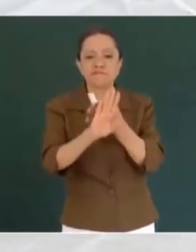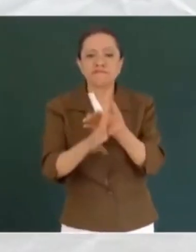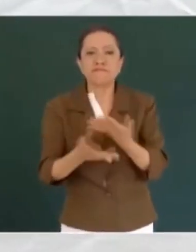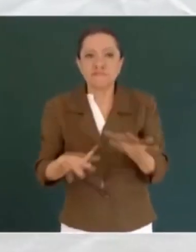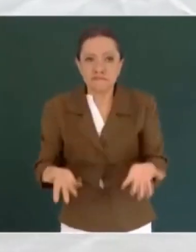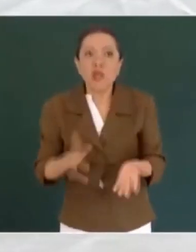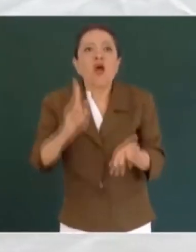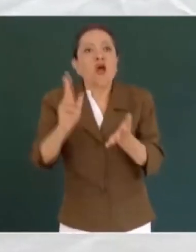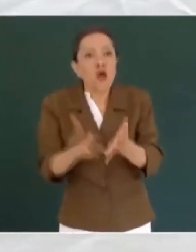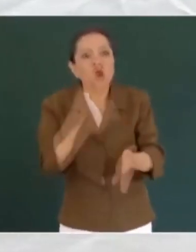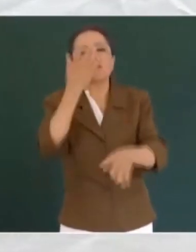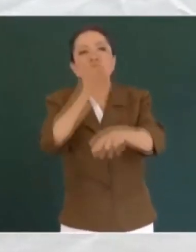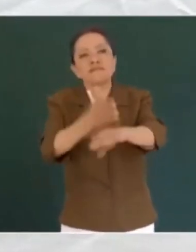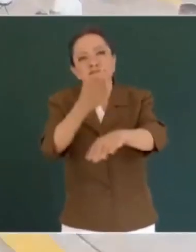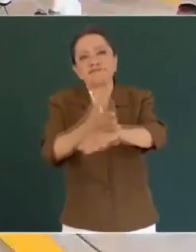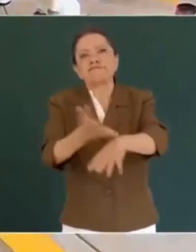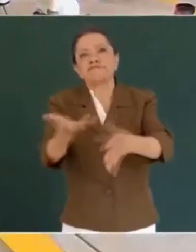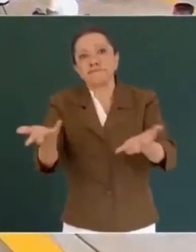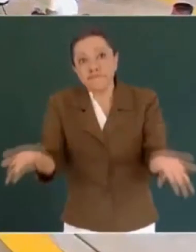sancionar.